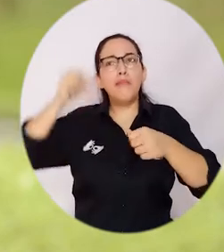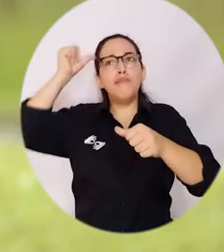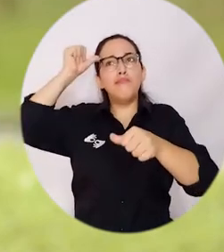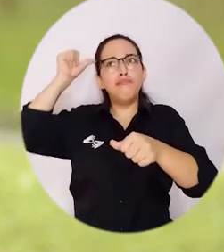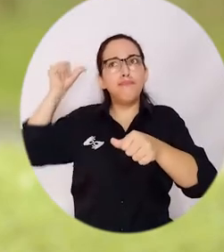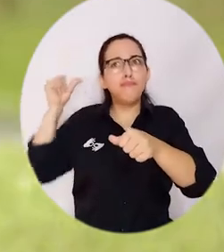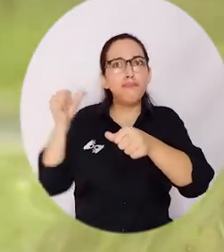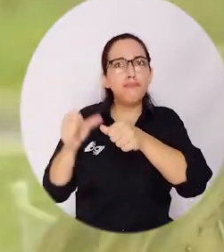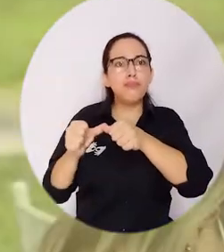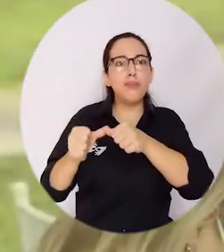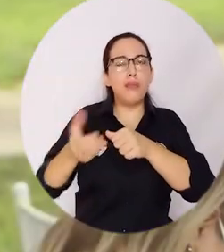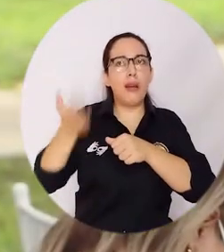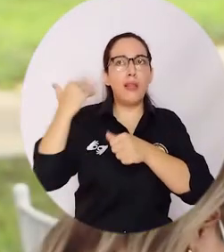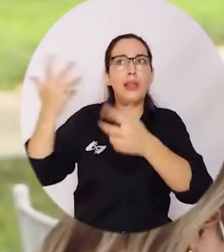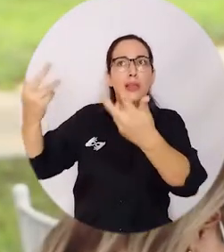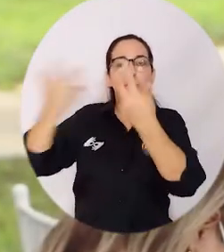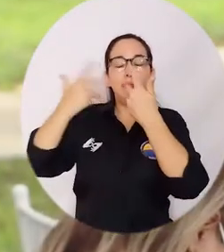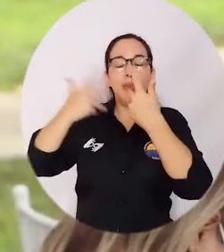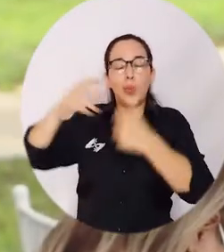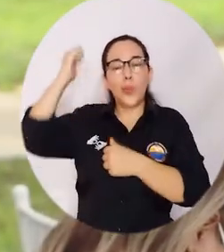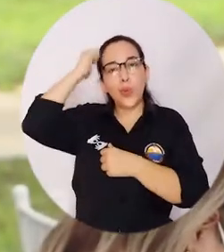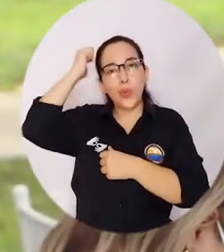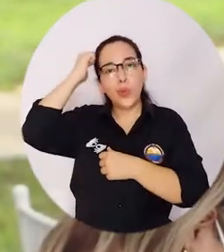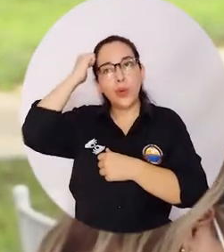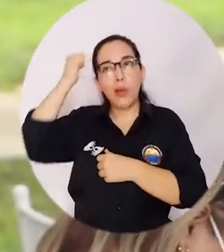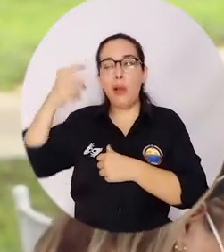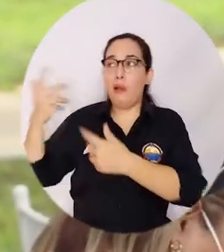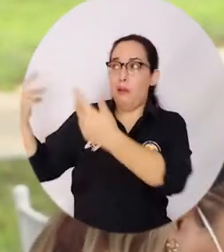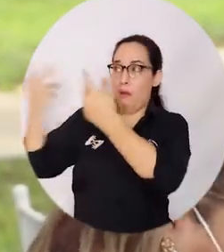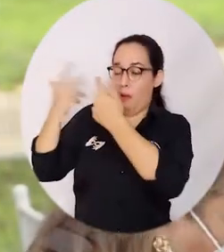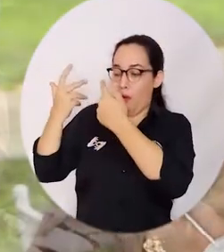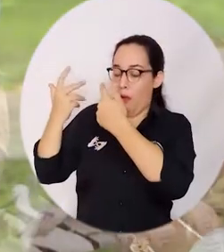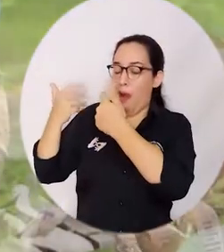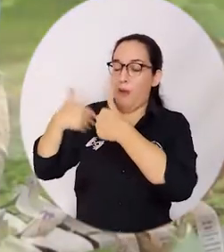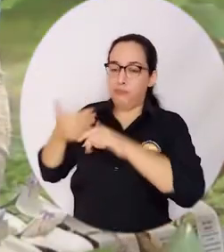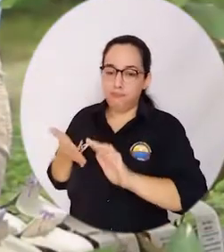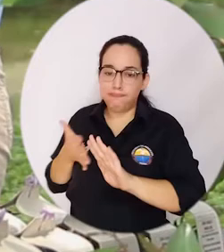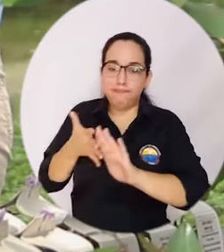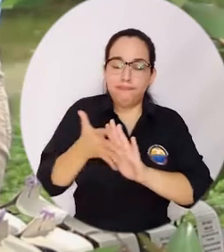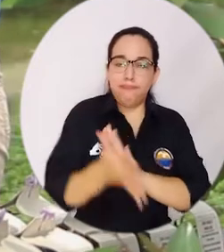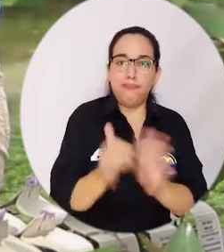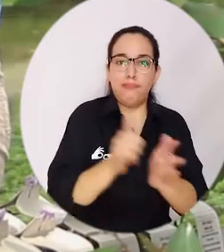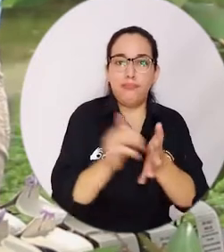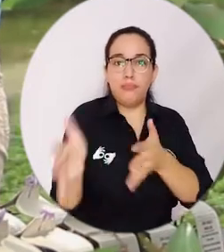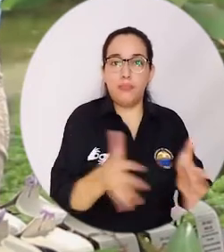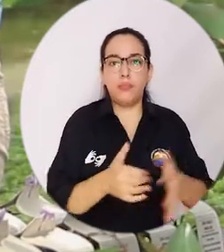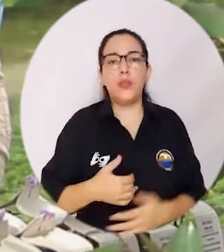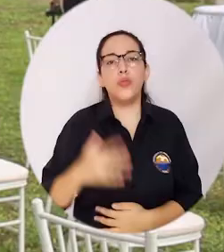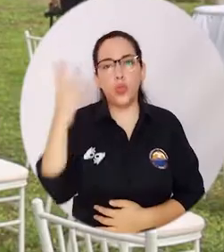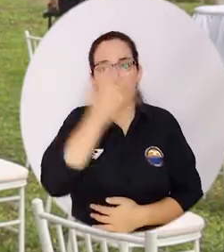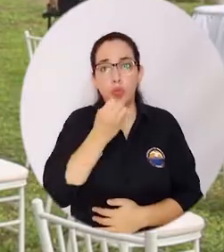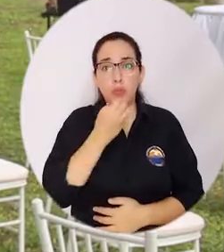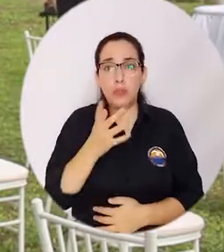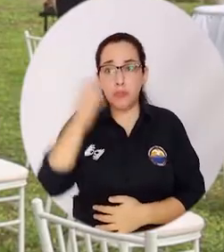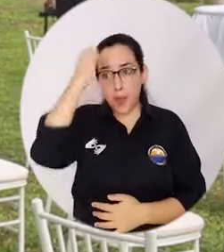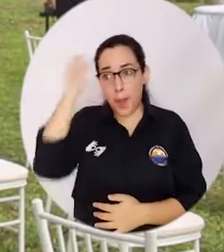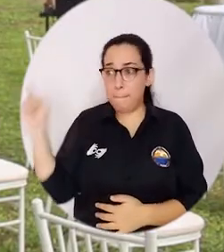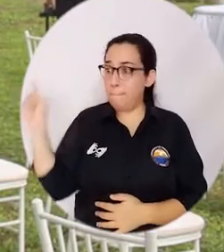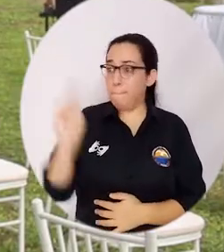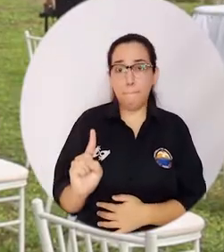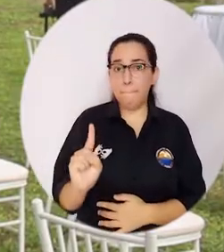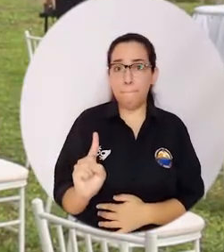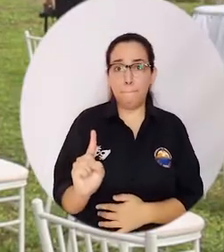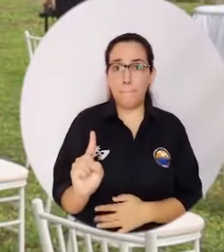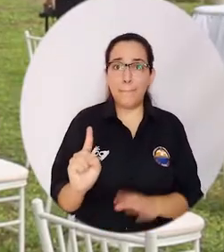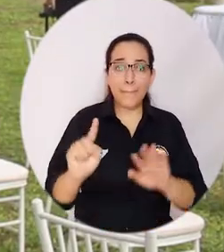viven en el legado de quienes fuimos sus alumnos y de quienes vamos a transmitir lo que ellos nos enseñaron. Es muy bonito ver